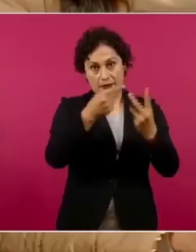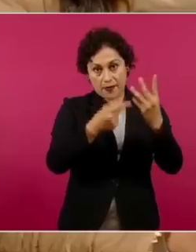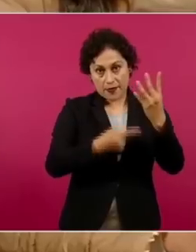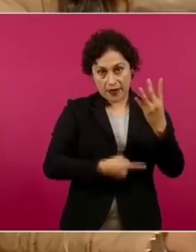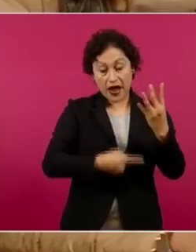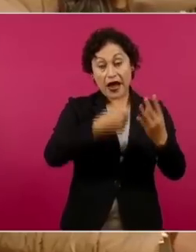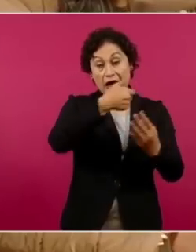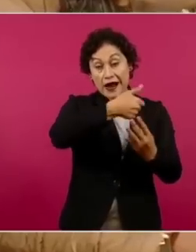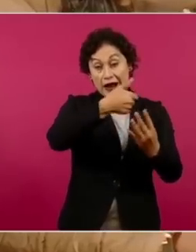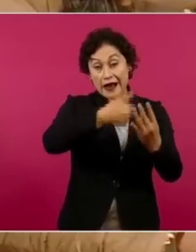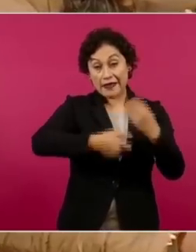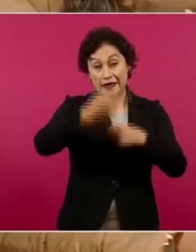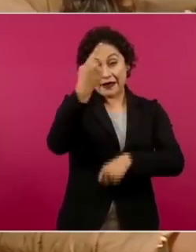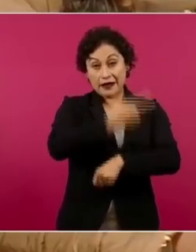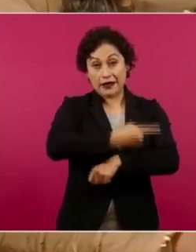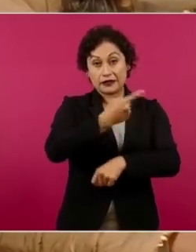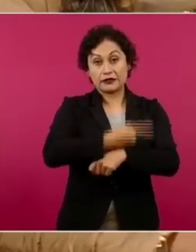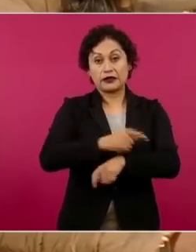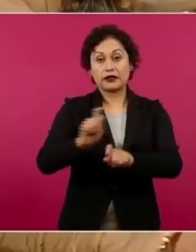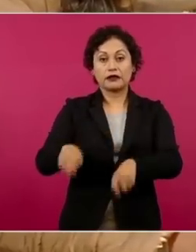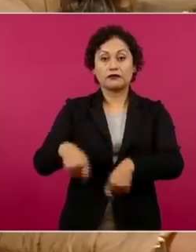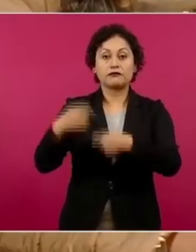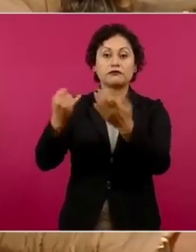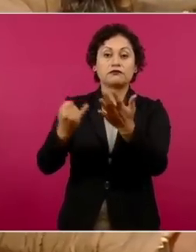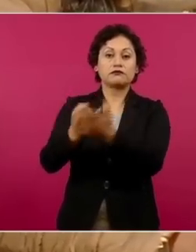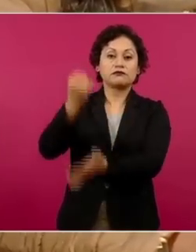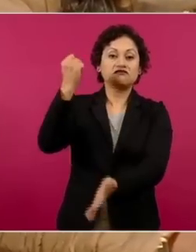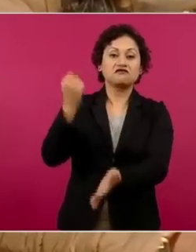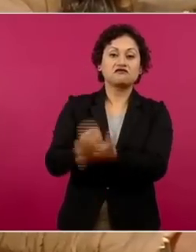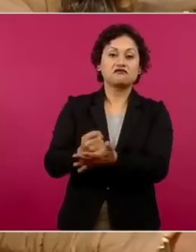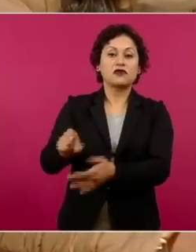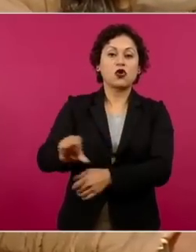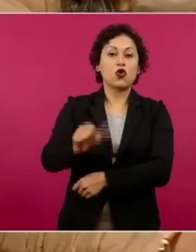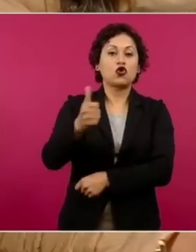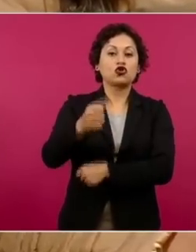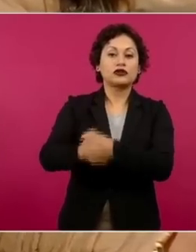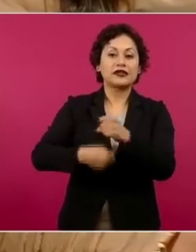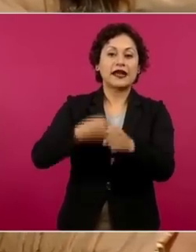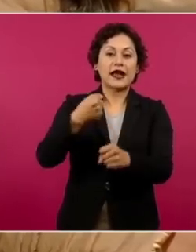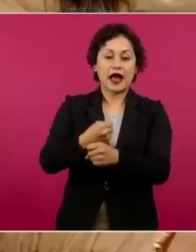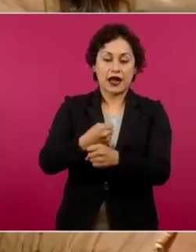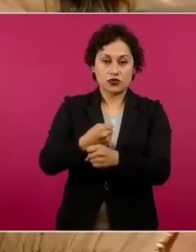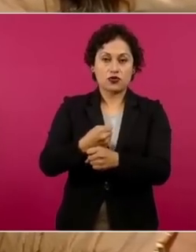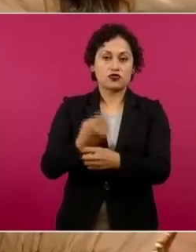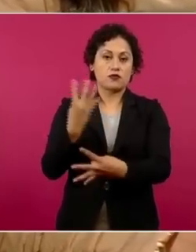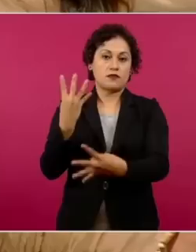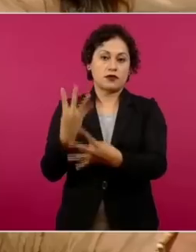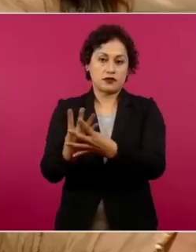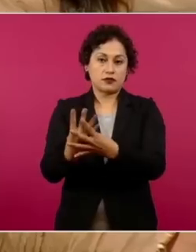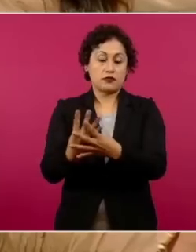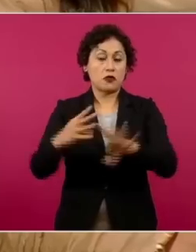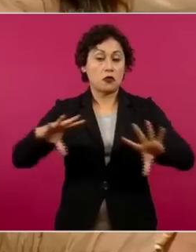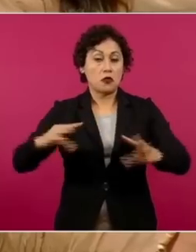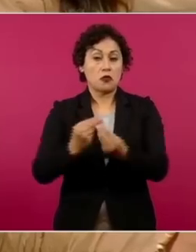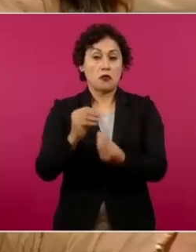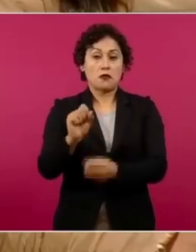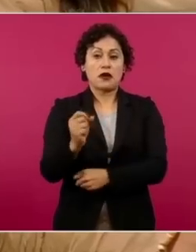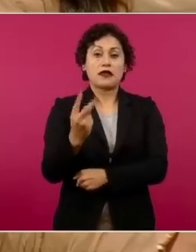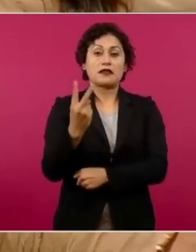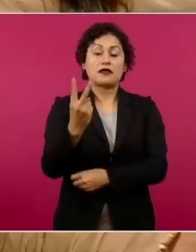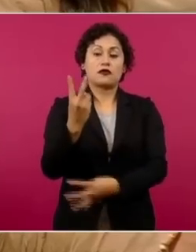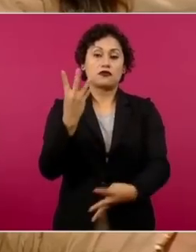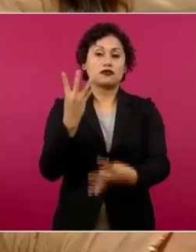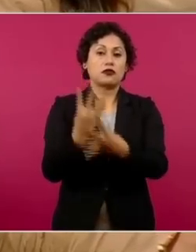a 11 años de prisión, es decir, 22 años de cárcel y está recluida en un penal de